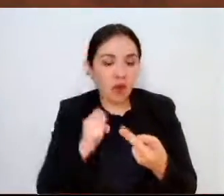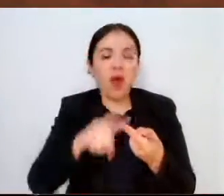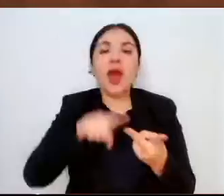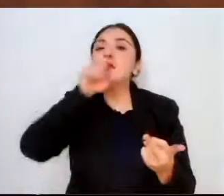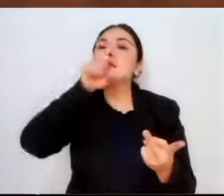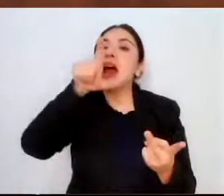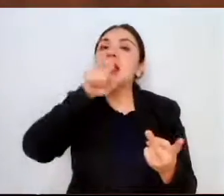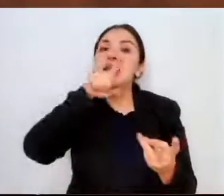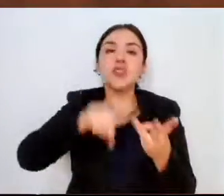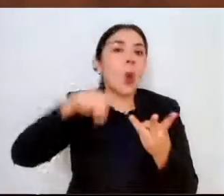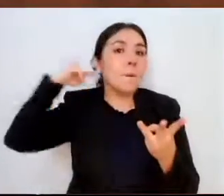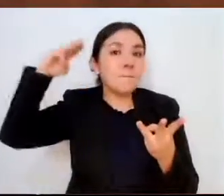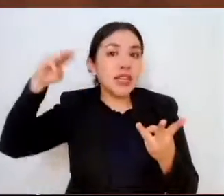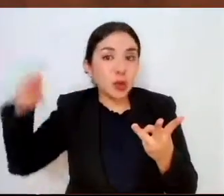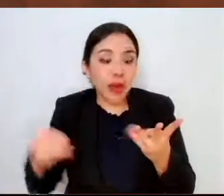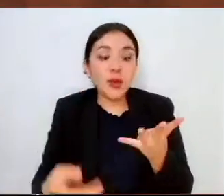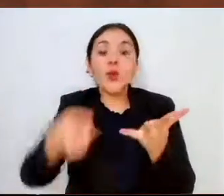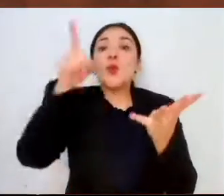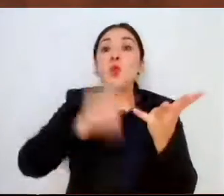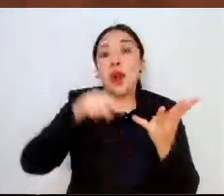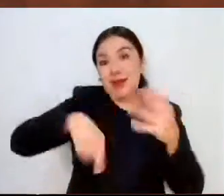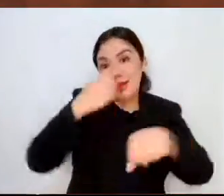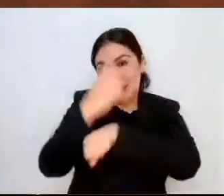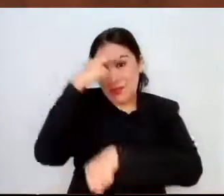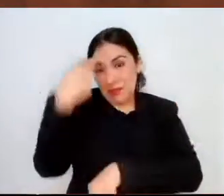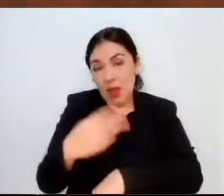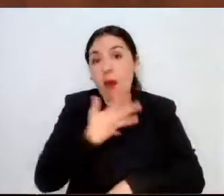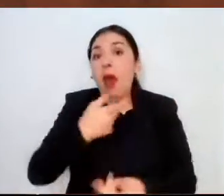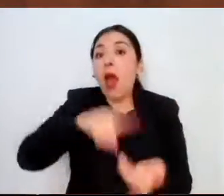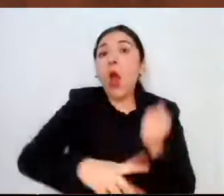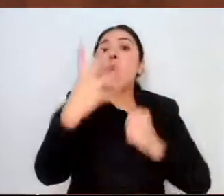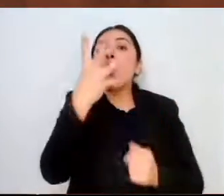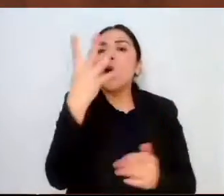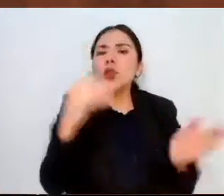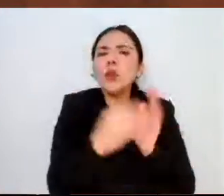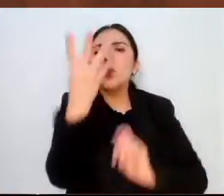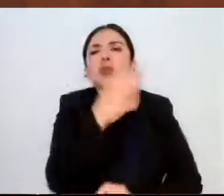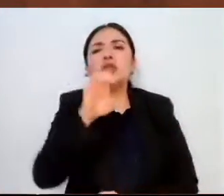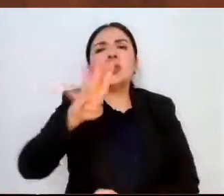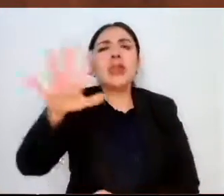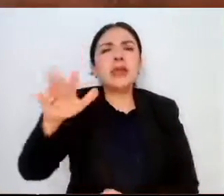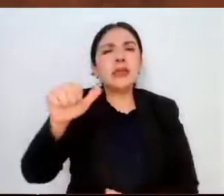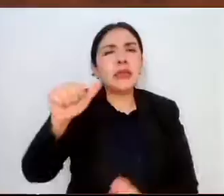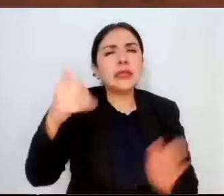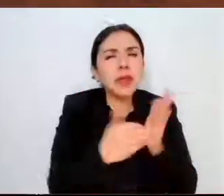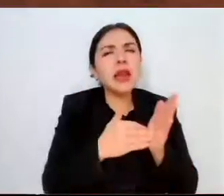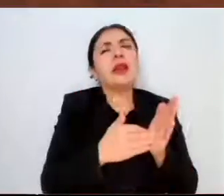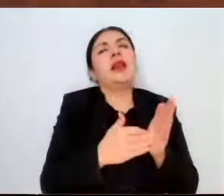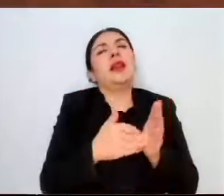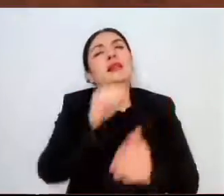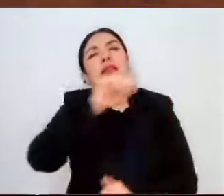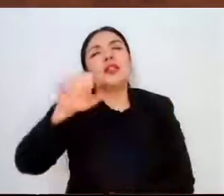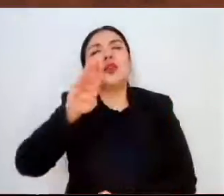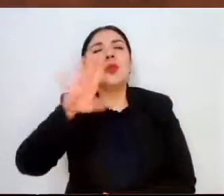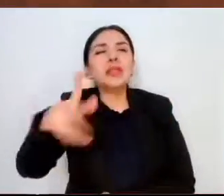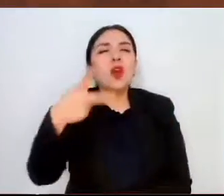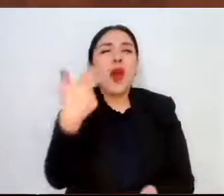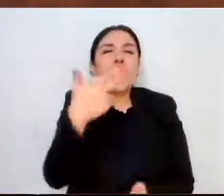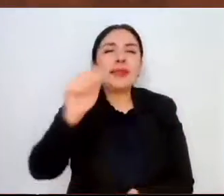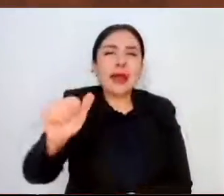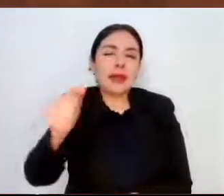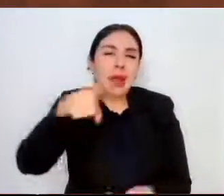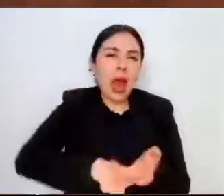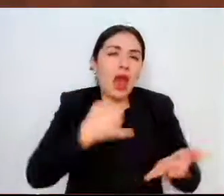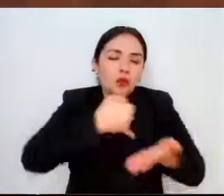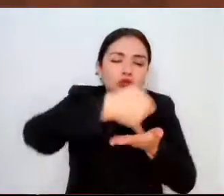con 496 mil 695 hectáreas sembradas, lo que representó un